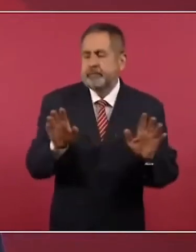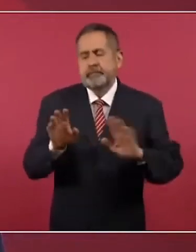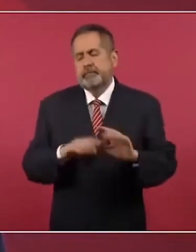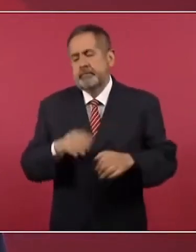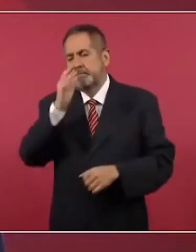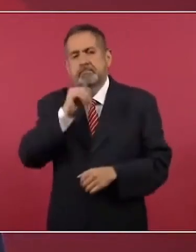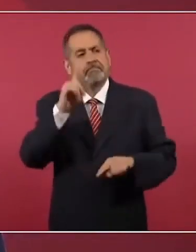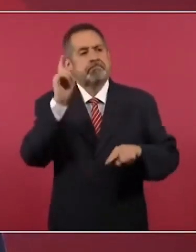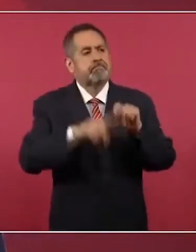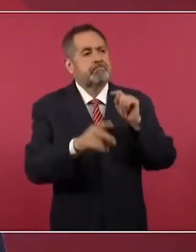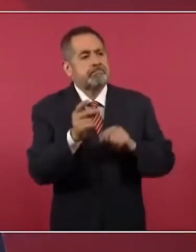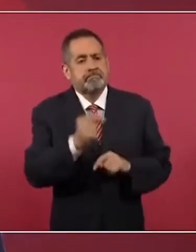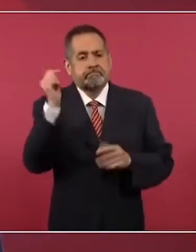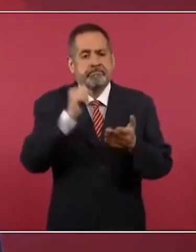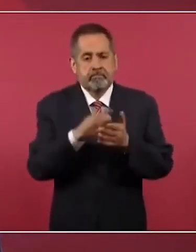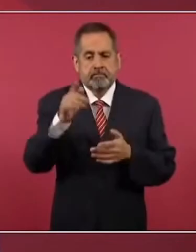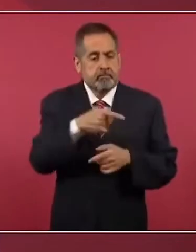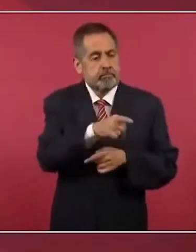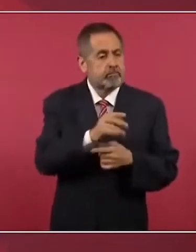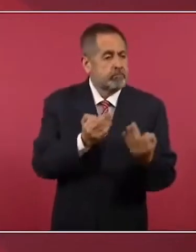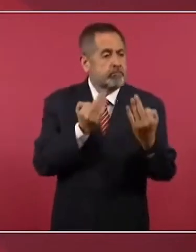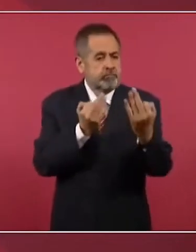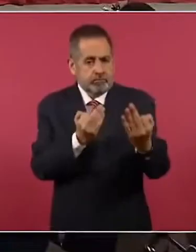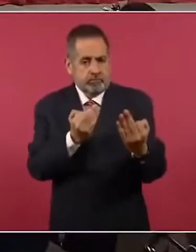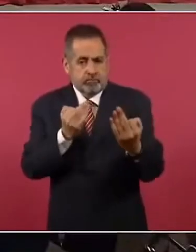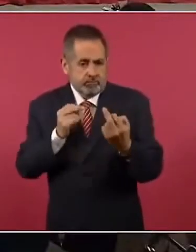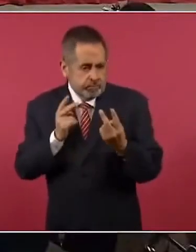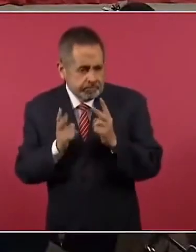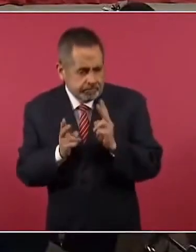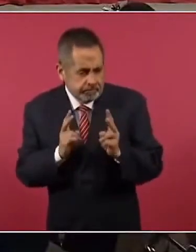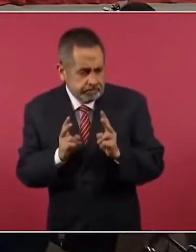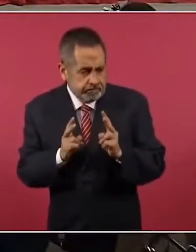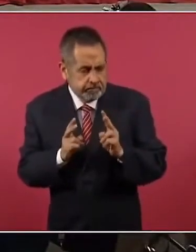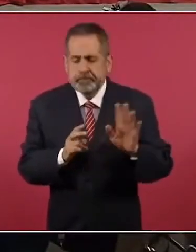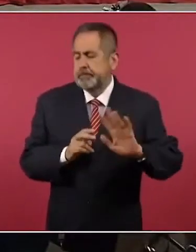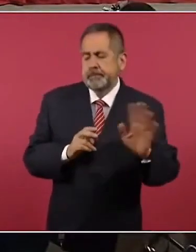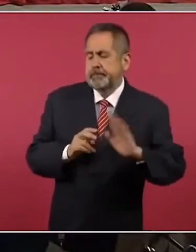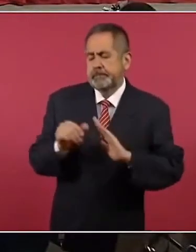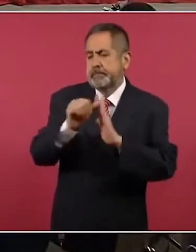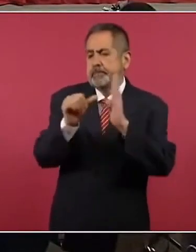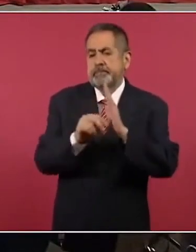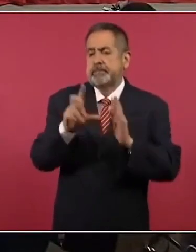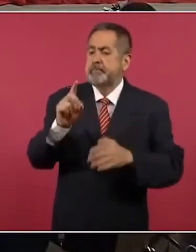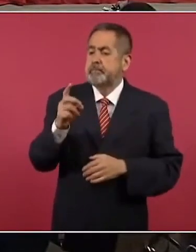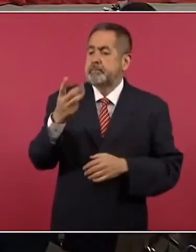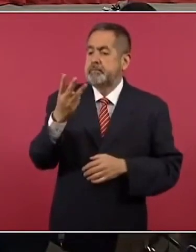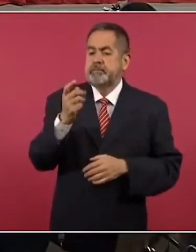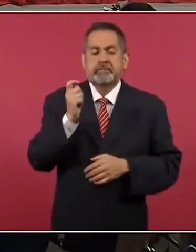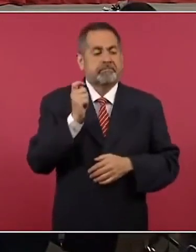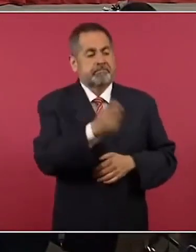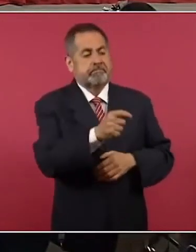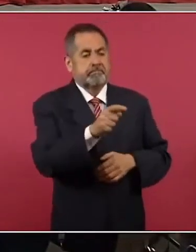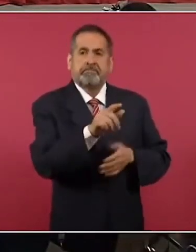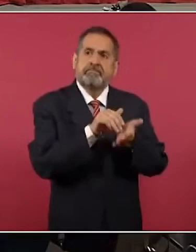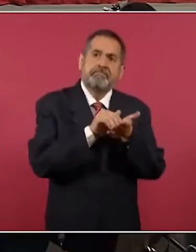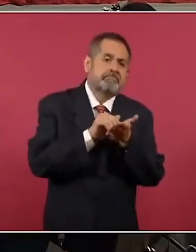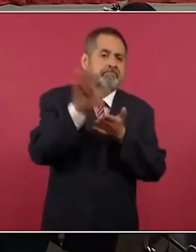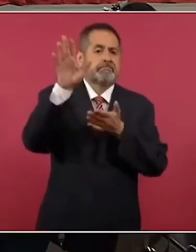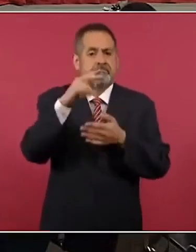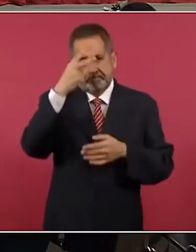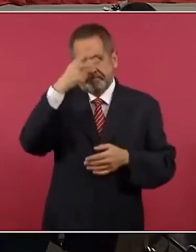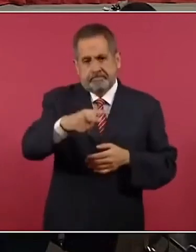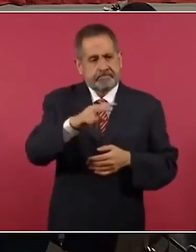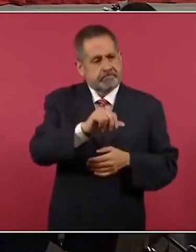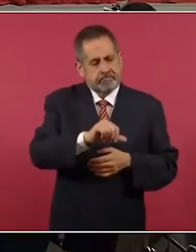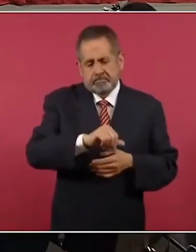se le dio el derecho de audiencia y no al lugar a la aplicación del artículo 33. A lo largo de los últimos